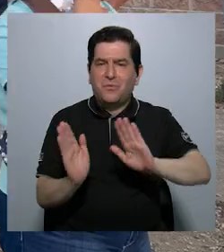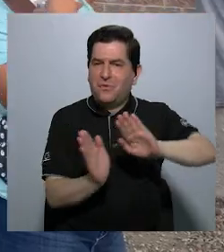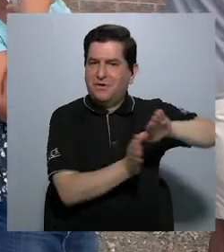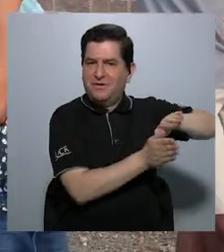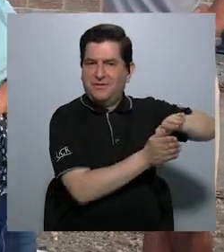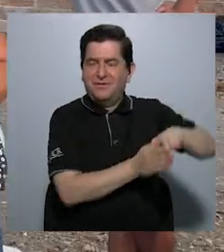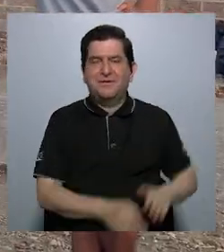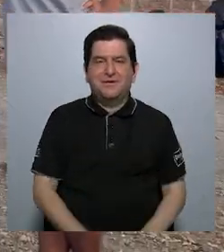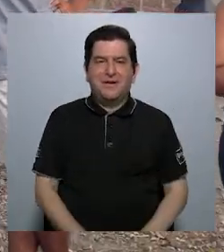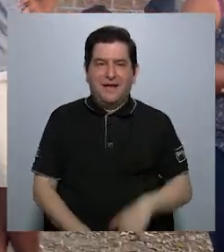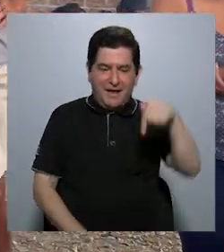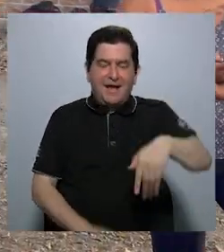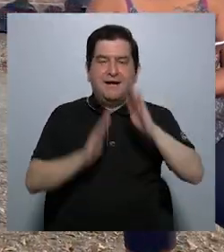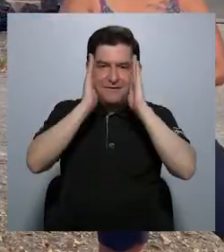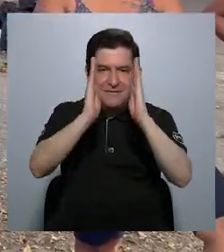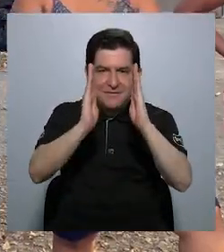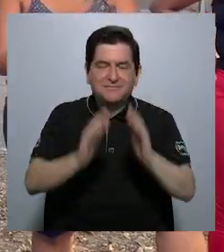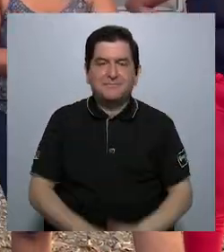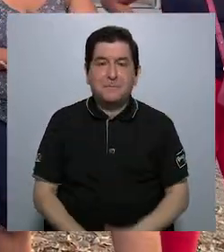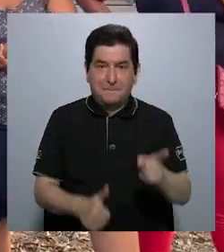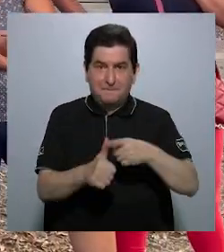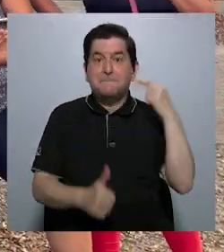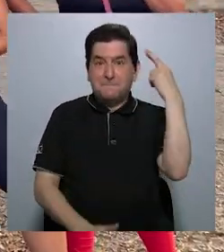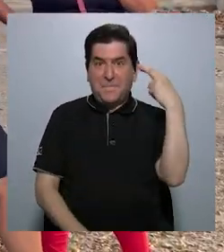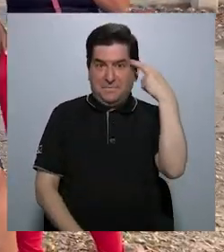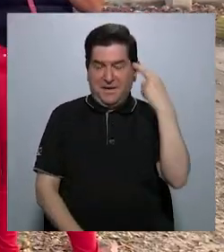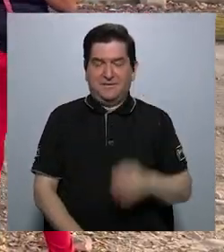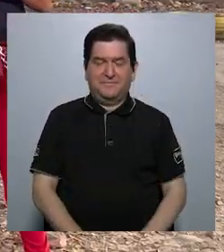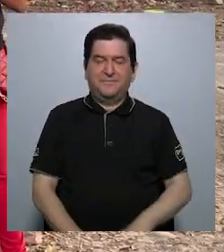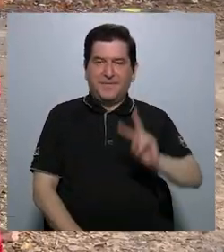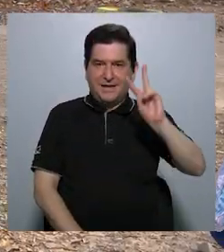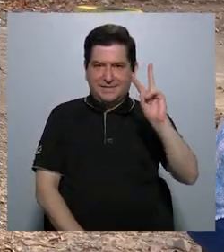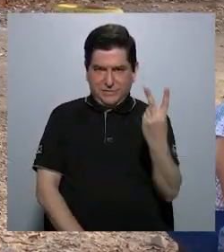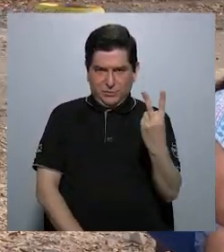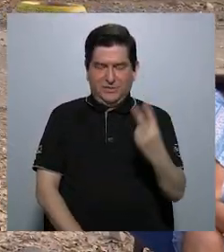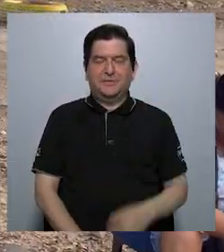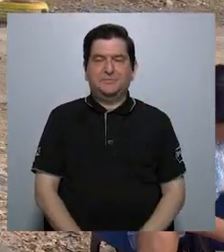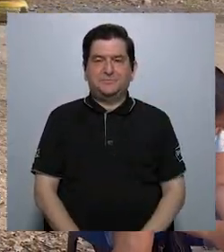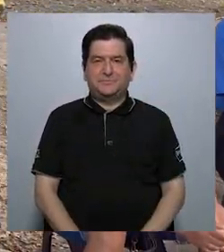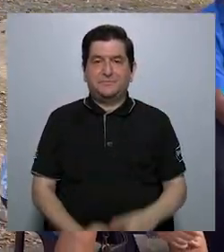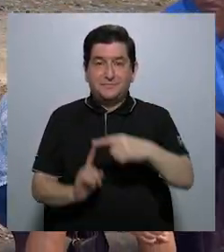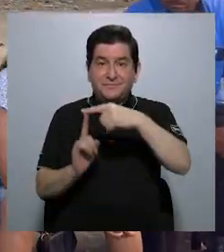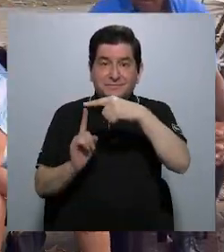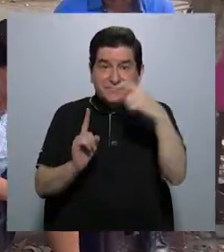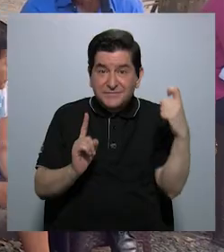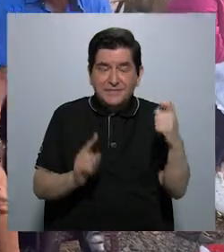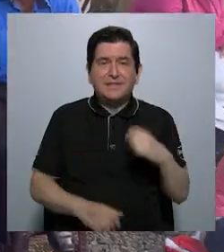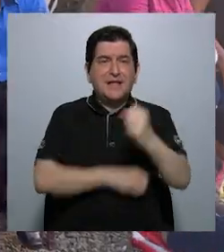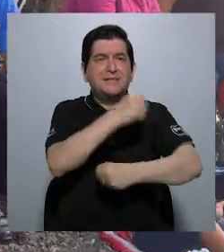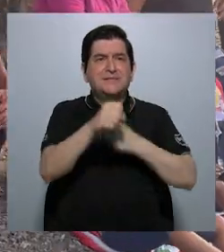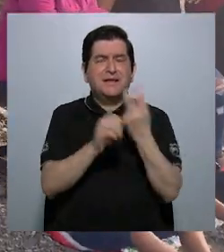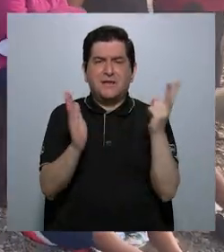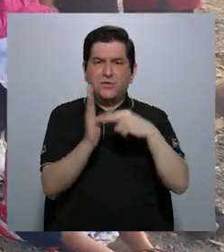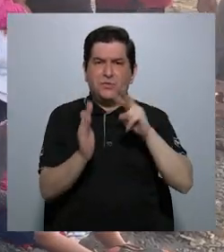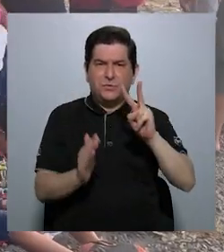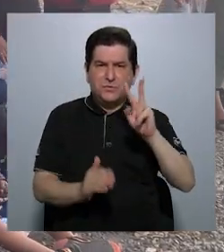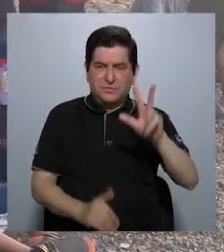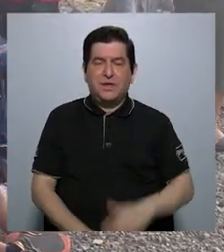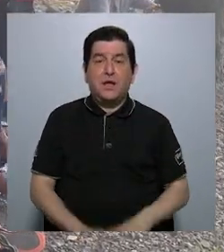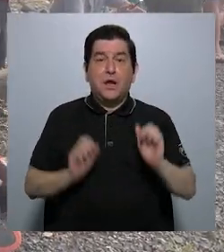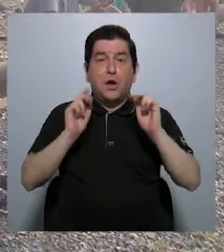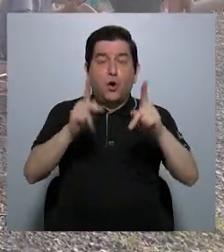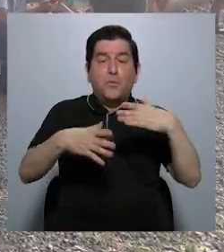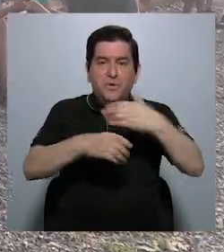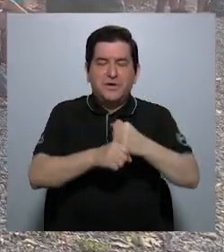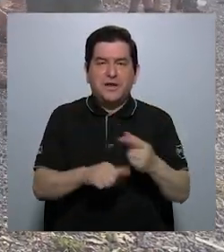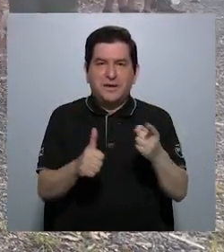tal, la situación es atenderle. Esa es la primera razón. La segunda es que a partir del año 2023, donde tuvimos la